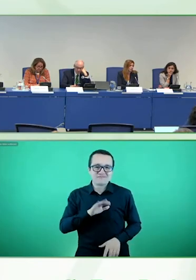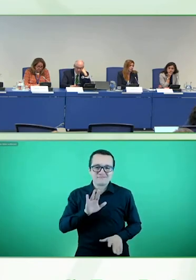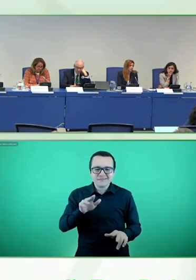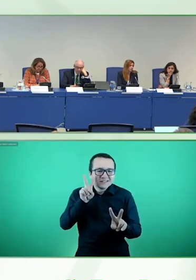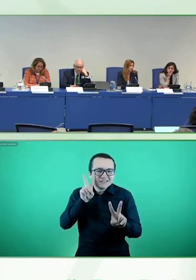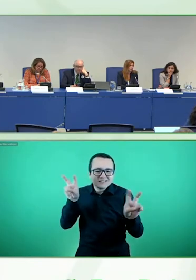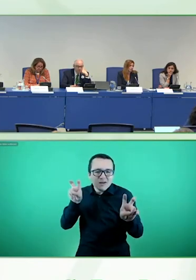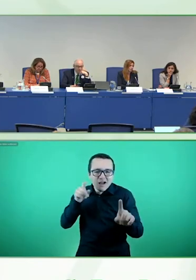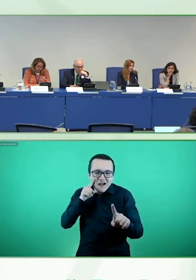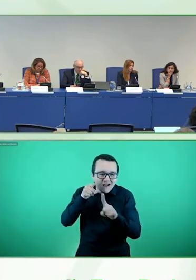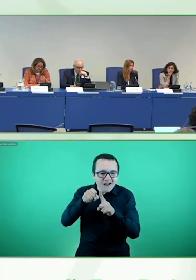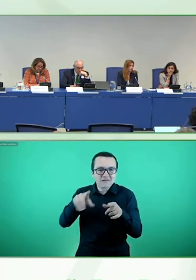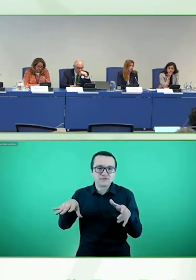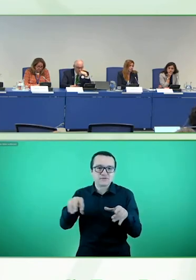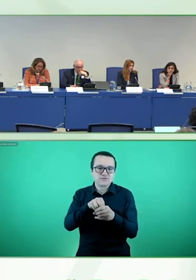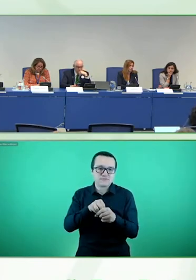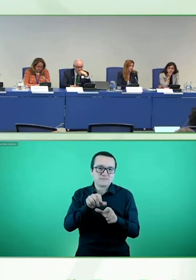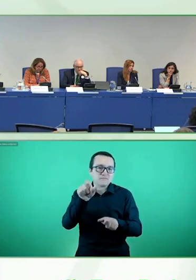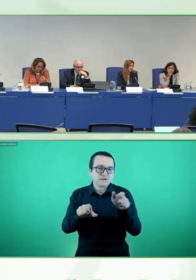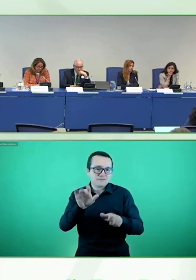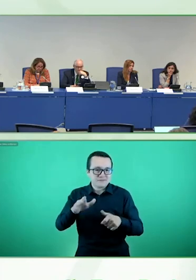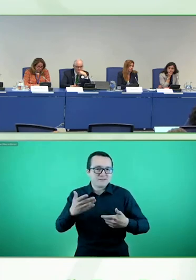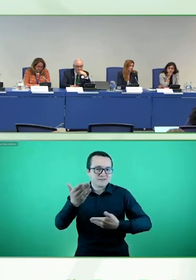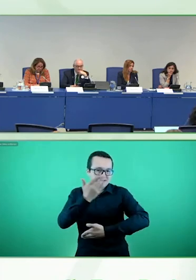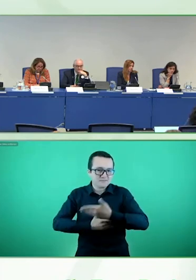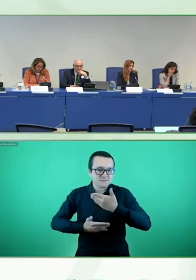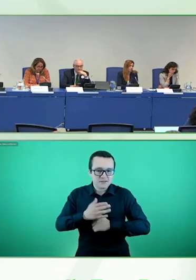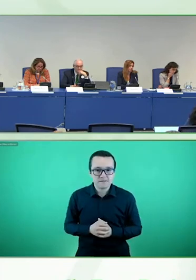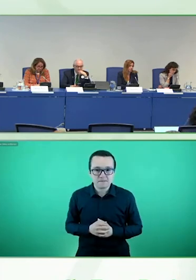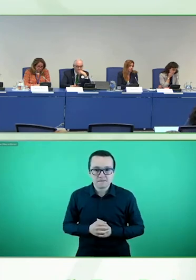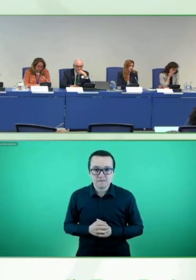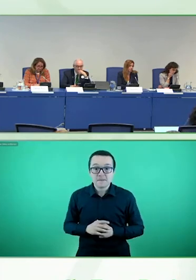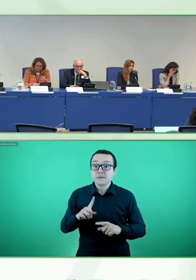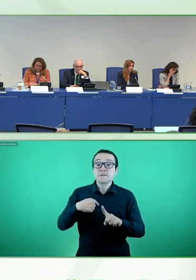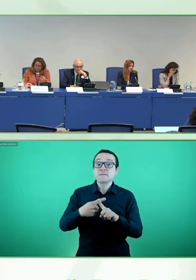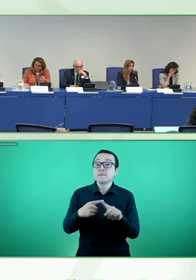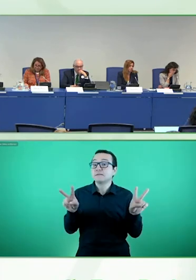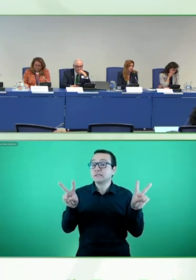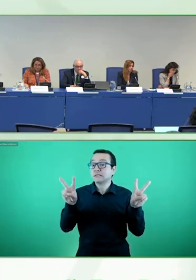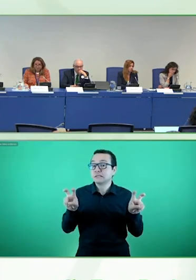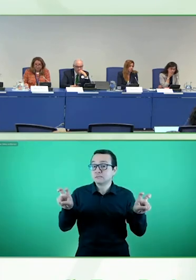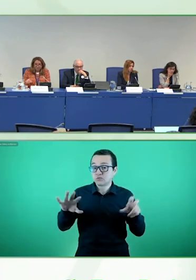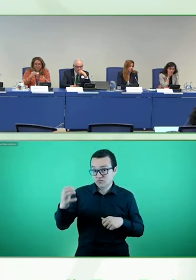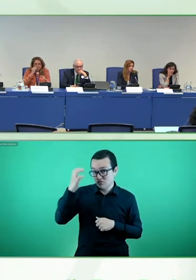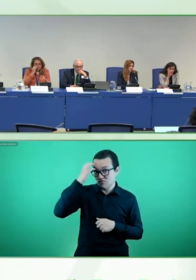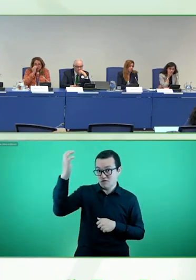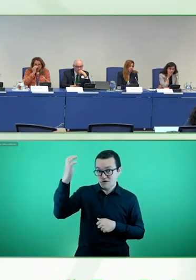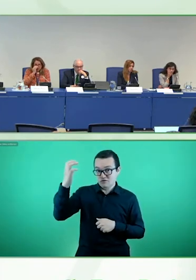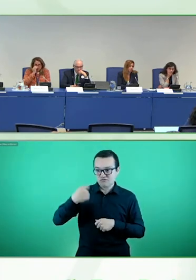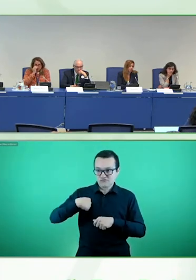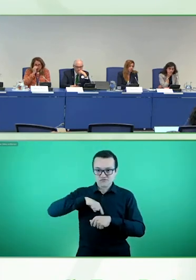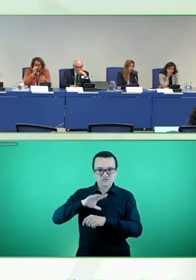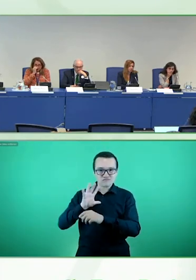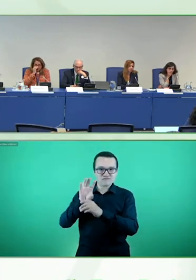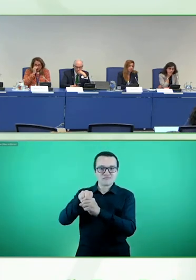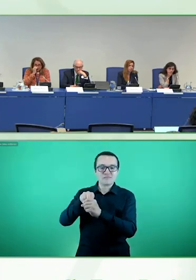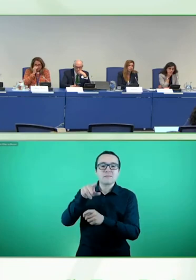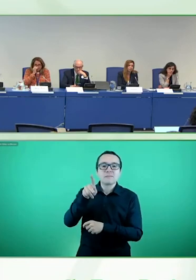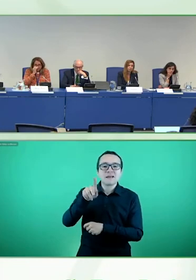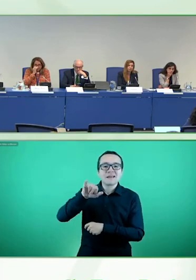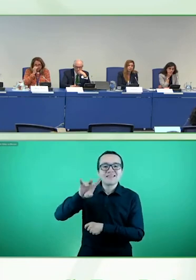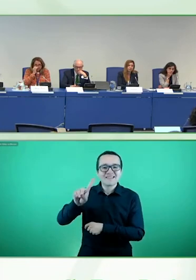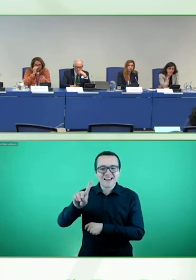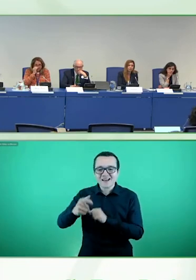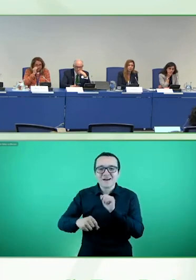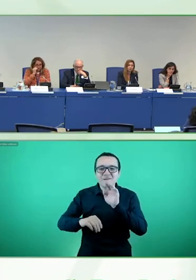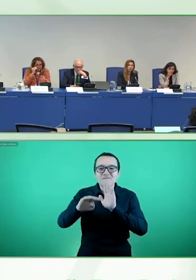nivel de los gobiernos, la Secretaría que ejercemos del Programa Iberoamericano de Discapacidad, que trabaja